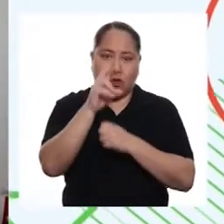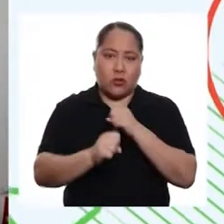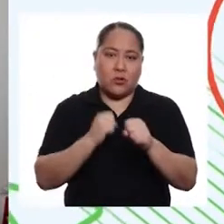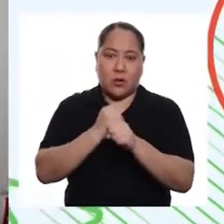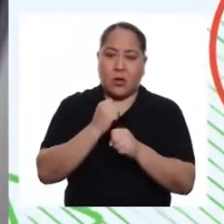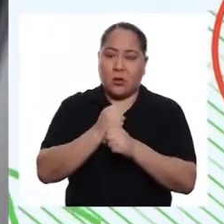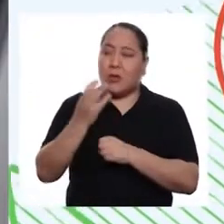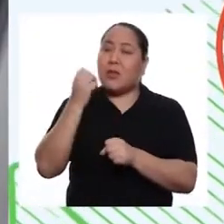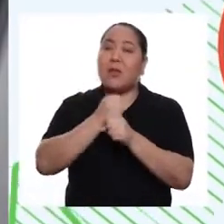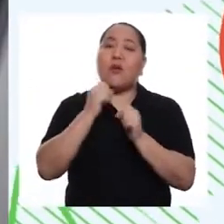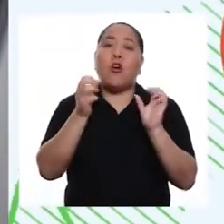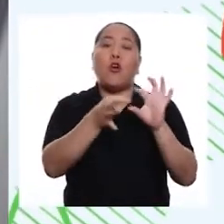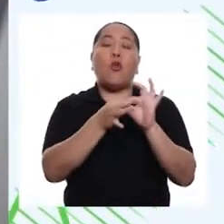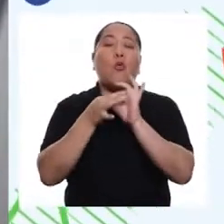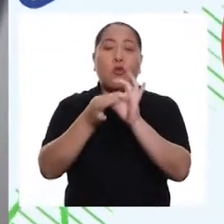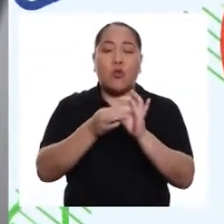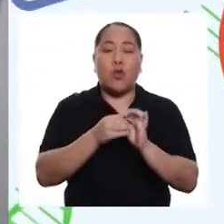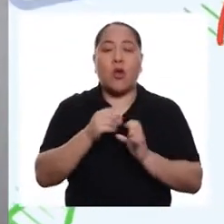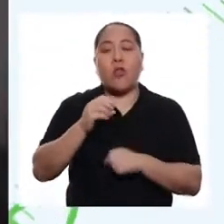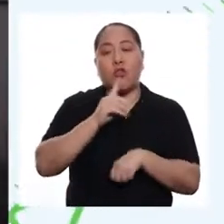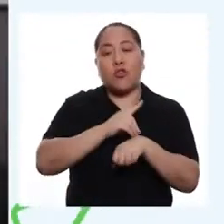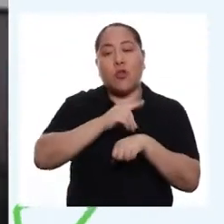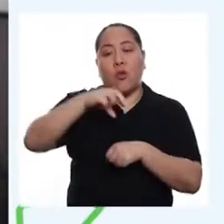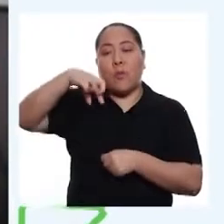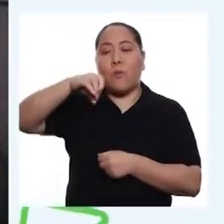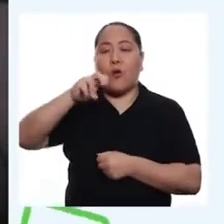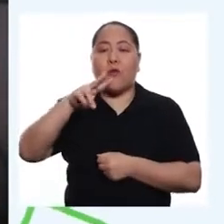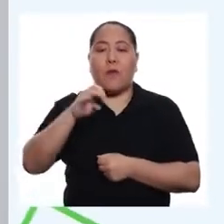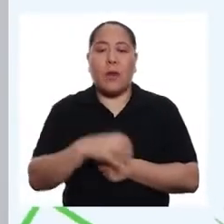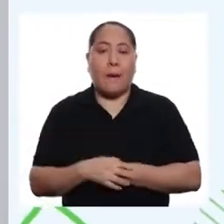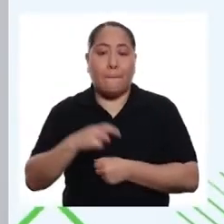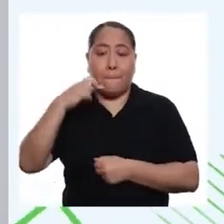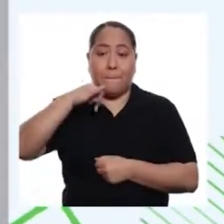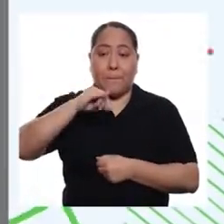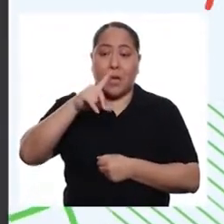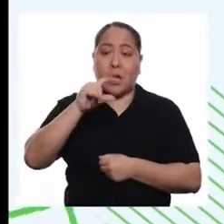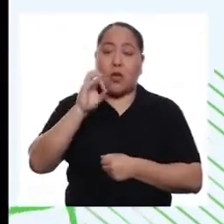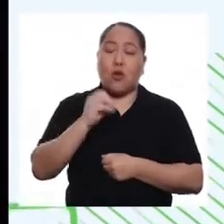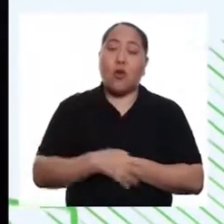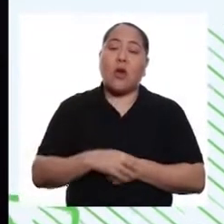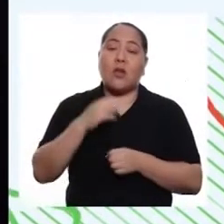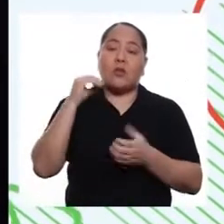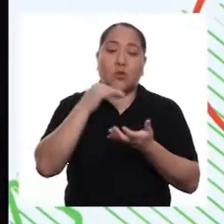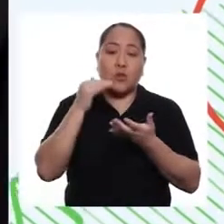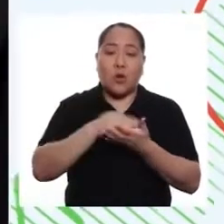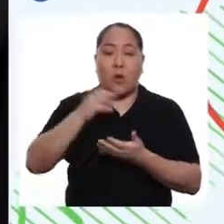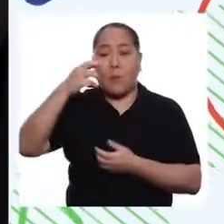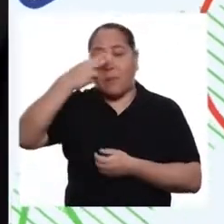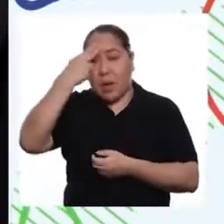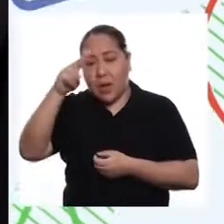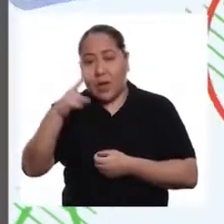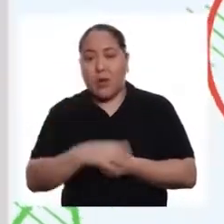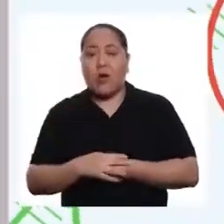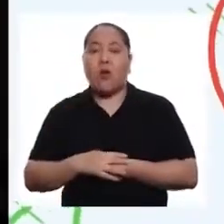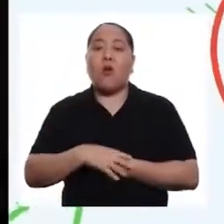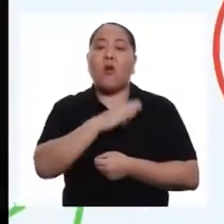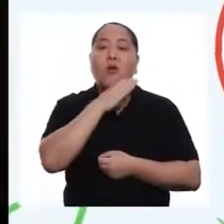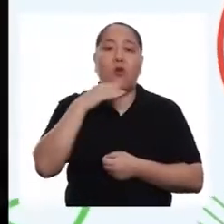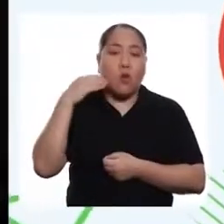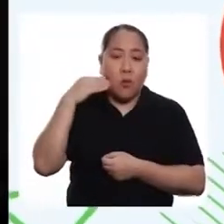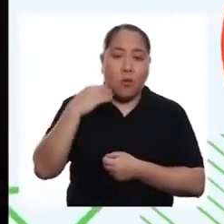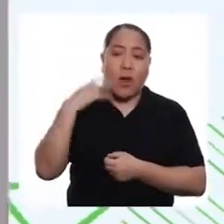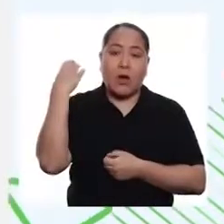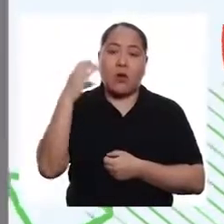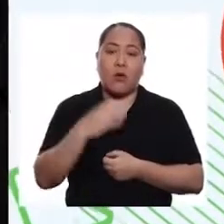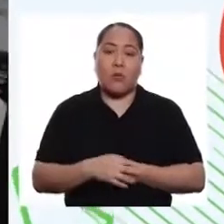que desde hace dos años trabaja junto al Dr. Pobea en el Perú. Pilko ha estudiado en México, Colombia y en Cuba. Es un